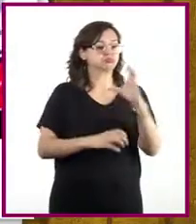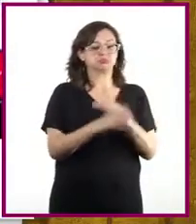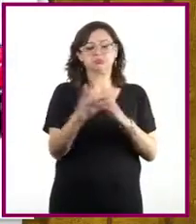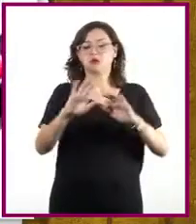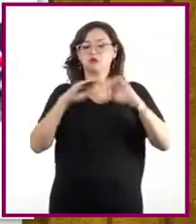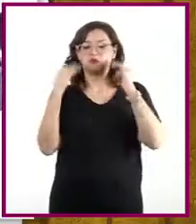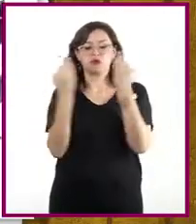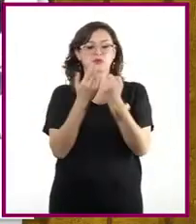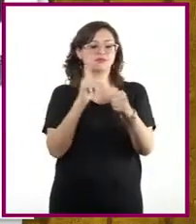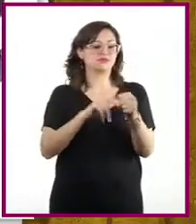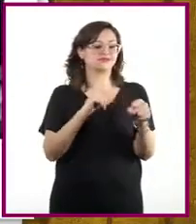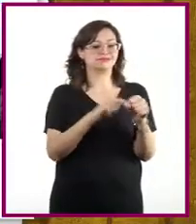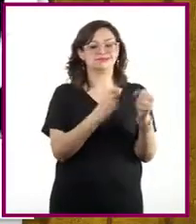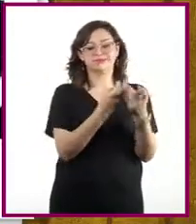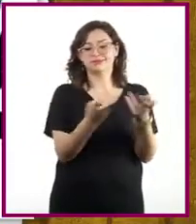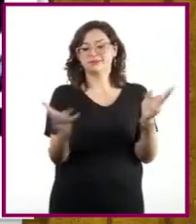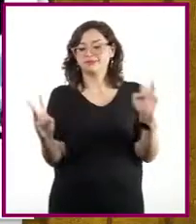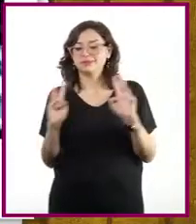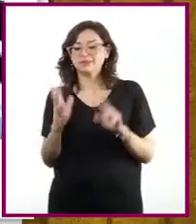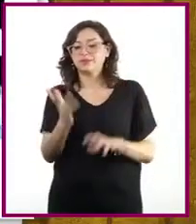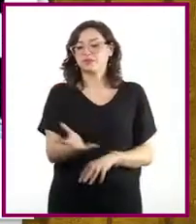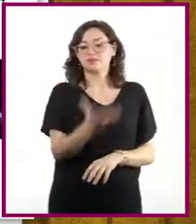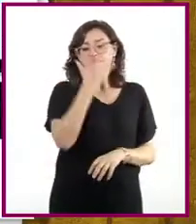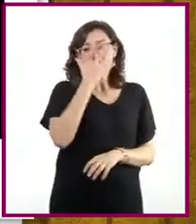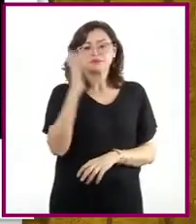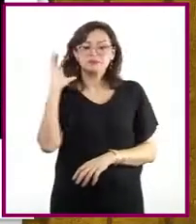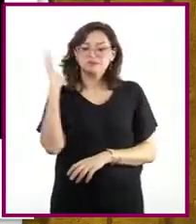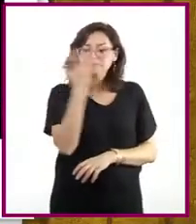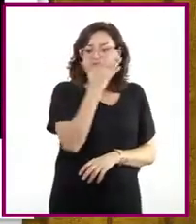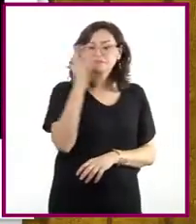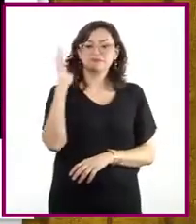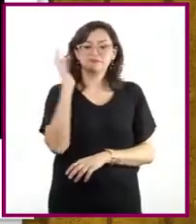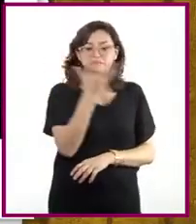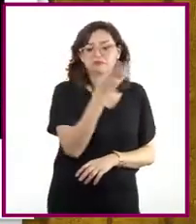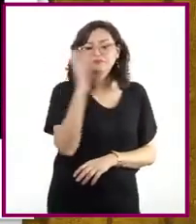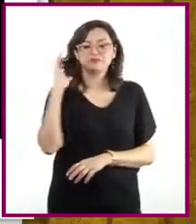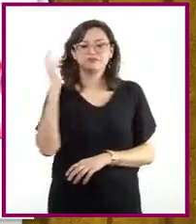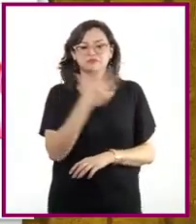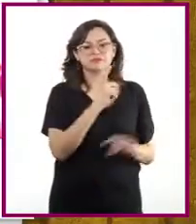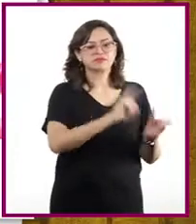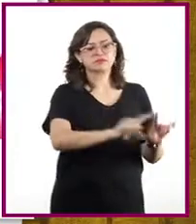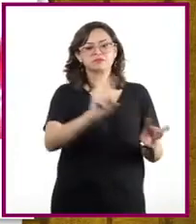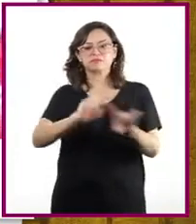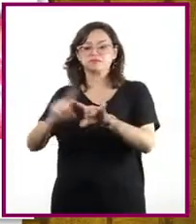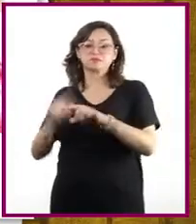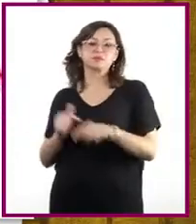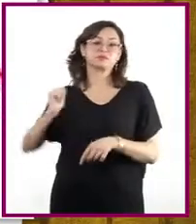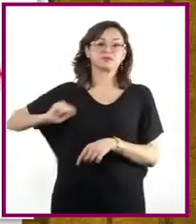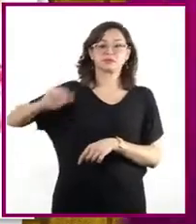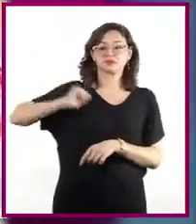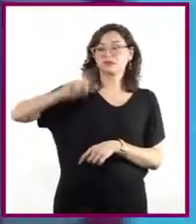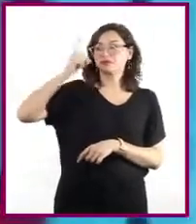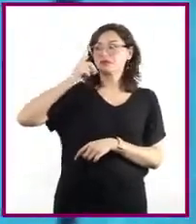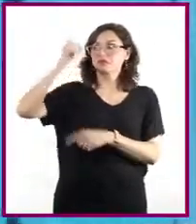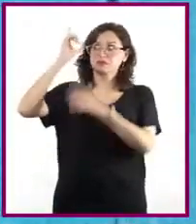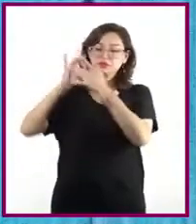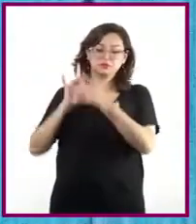formas y colores. Caras con múltiples significados e historias antiguas que unen lo humano con lo divino.